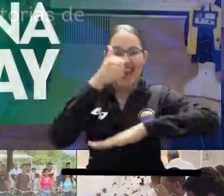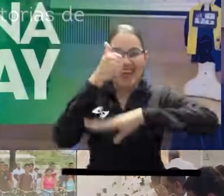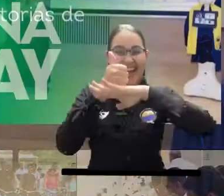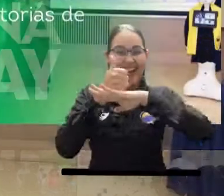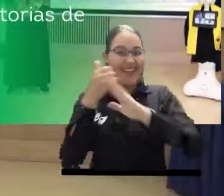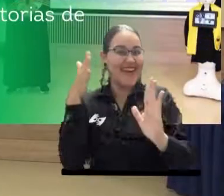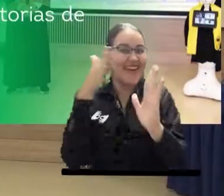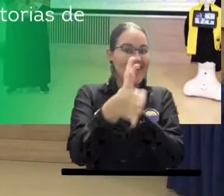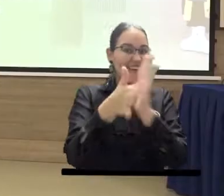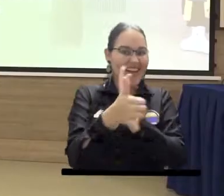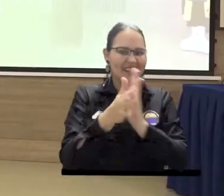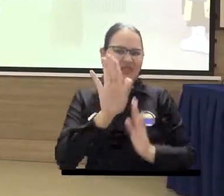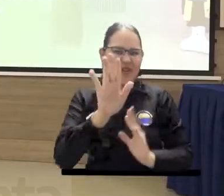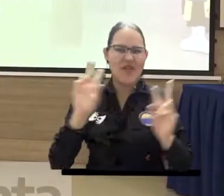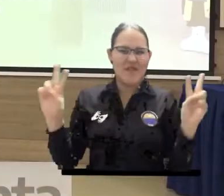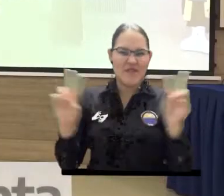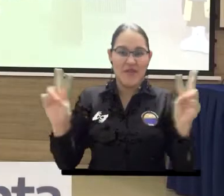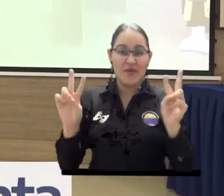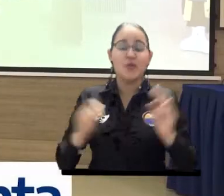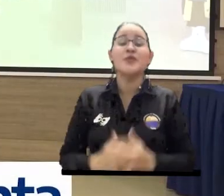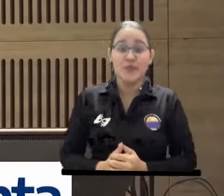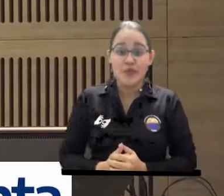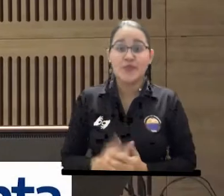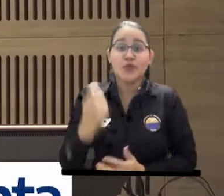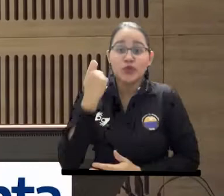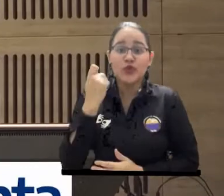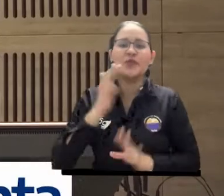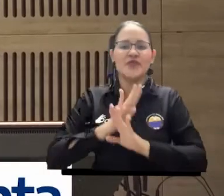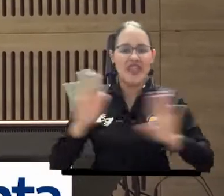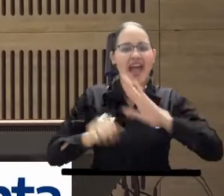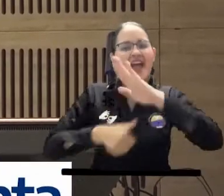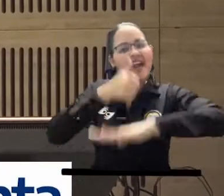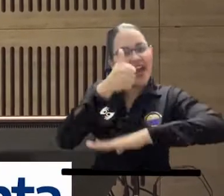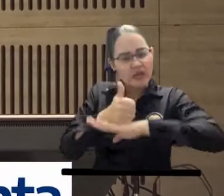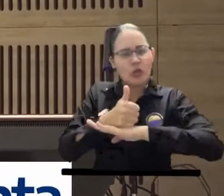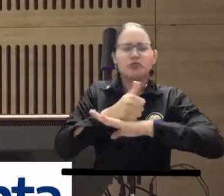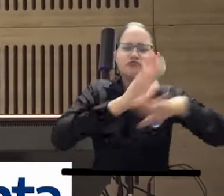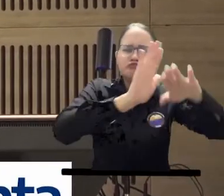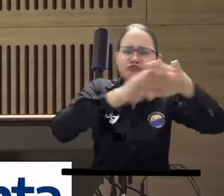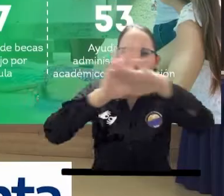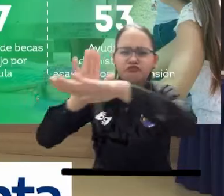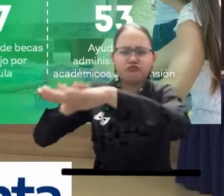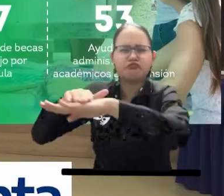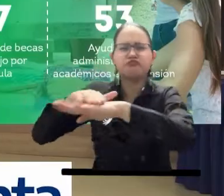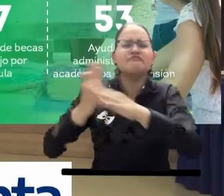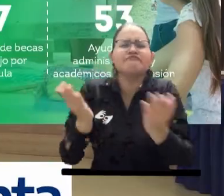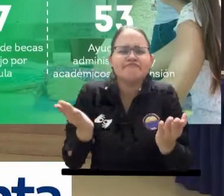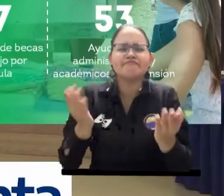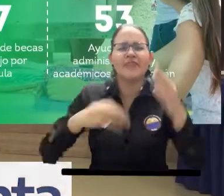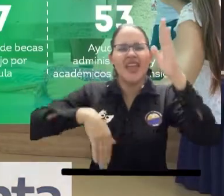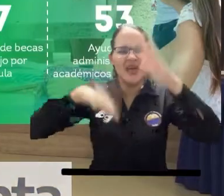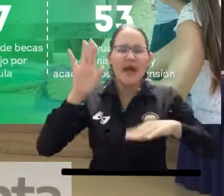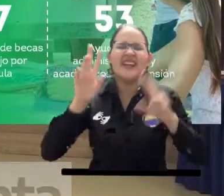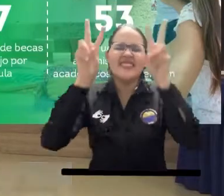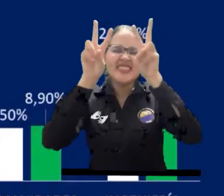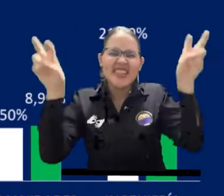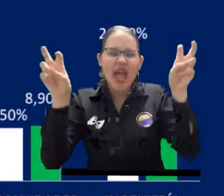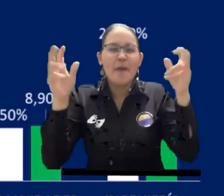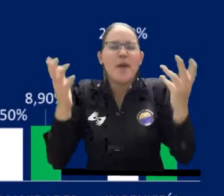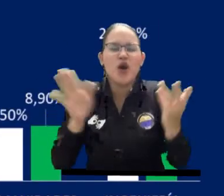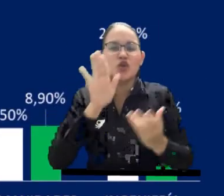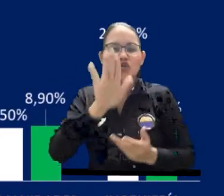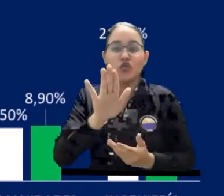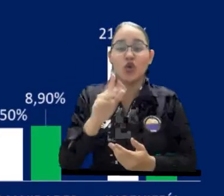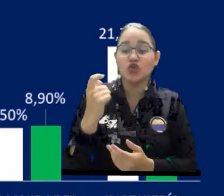A través del espacio conocido como El Rector Nos Cuenta, el Dr. Pablo Vera Salazar se dirigió a la comunidad universitaria para